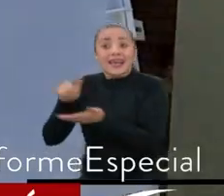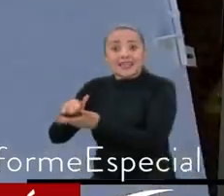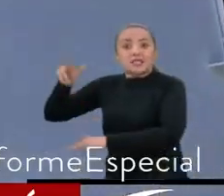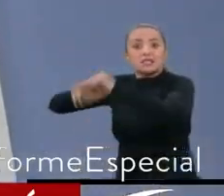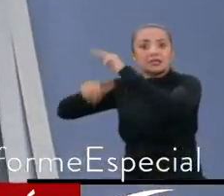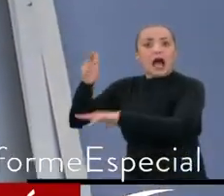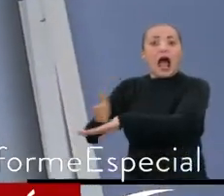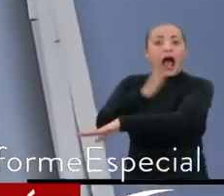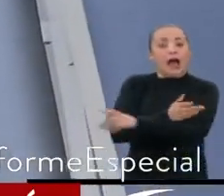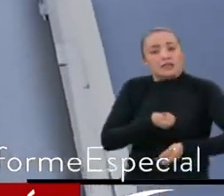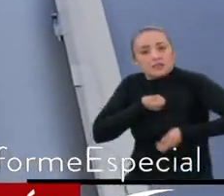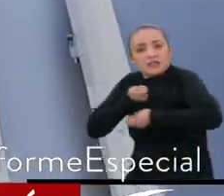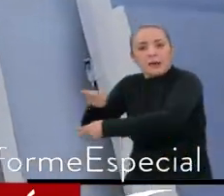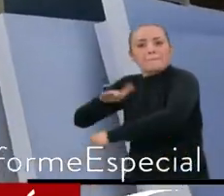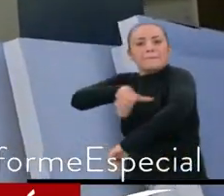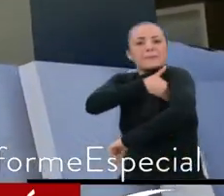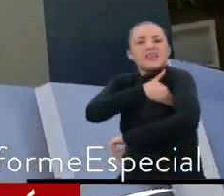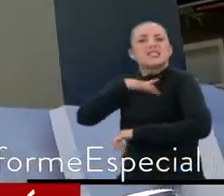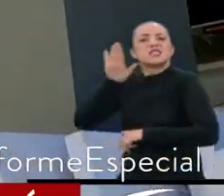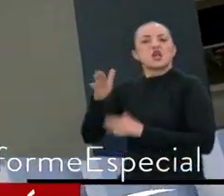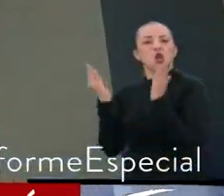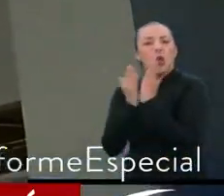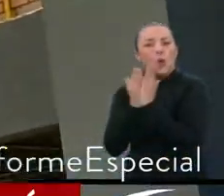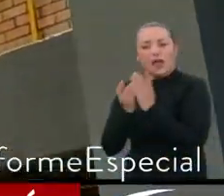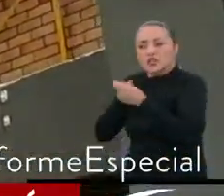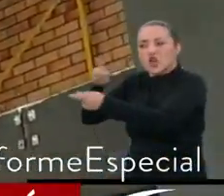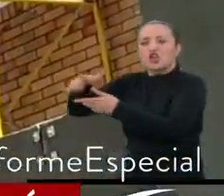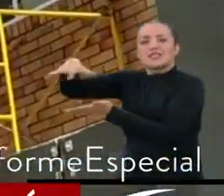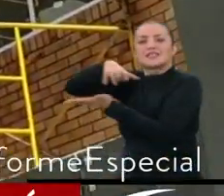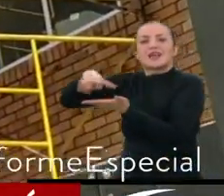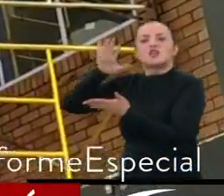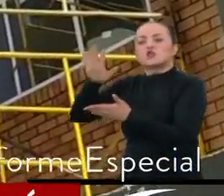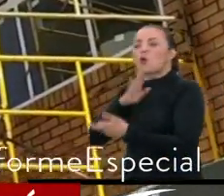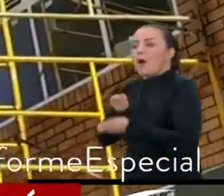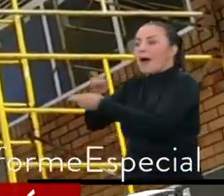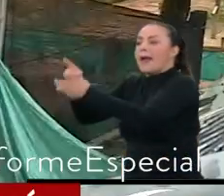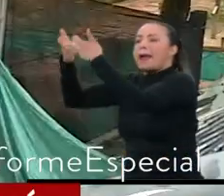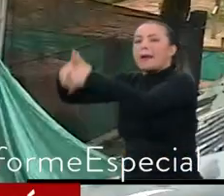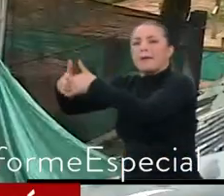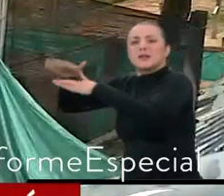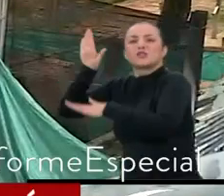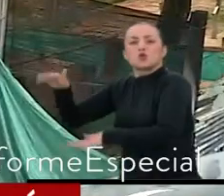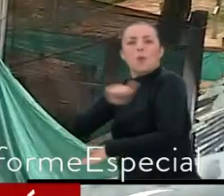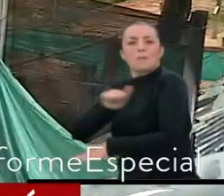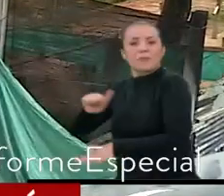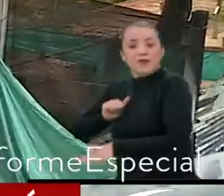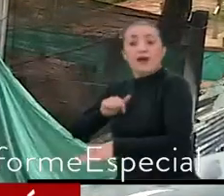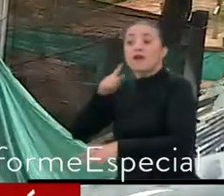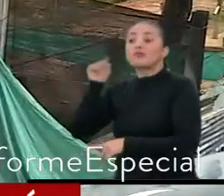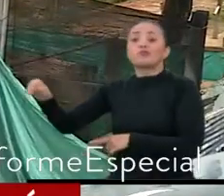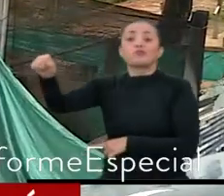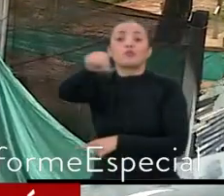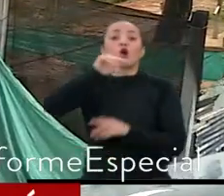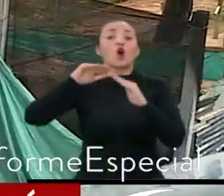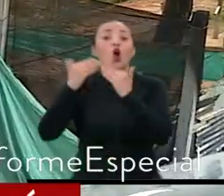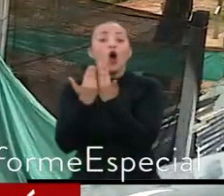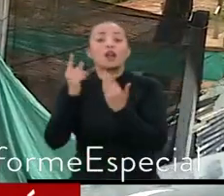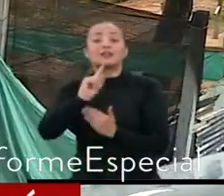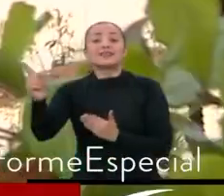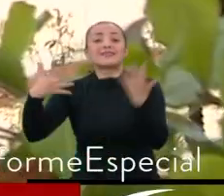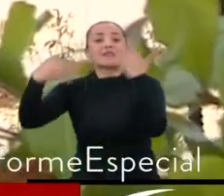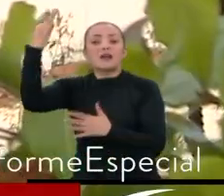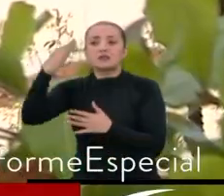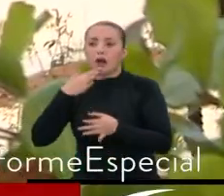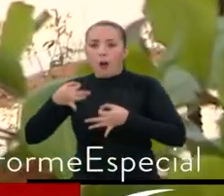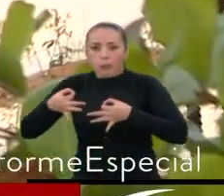financiadas por el Ministerio de Educación en Santander y a cargo de constructoras privadas. En la región, más de 13 colegios reportan retrasos en las obras e